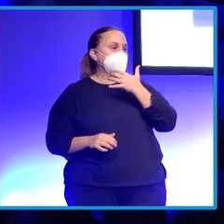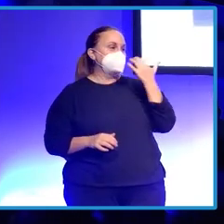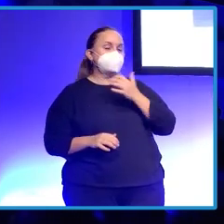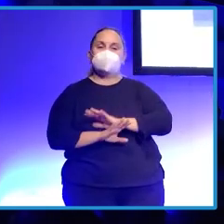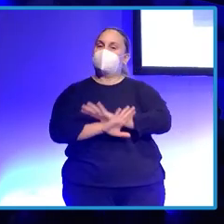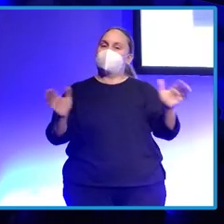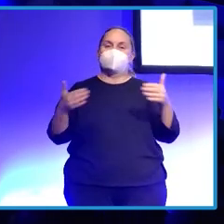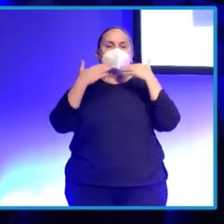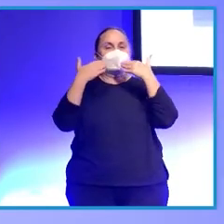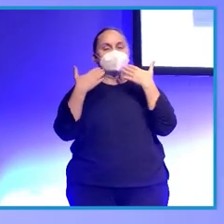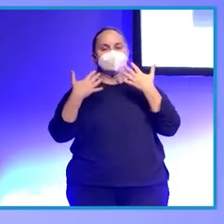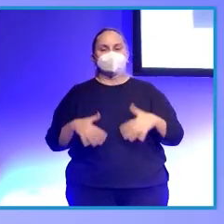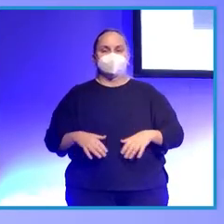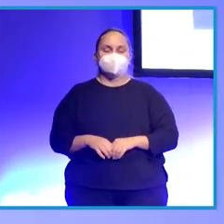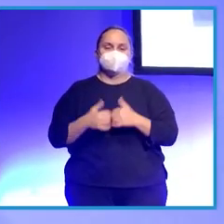Pues nada. Muchísimas gracias.